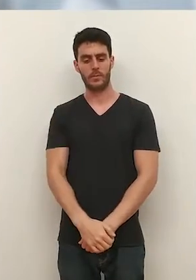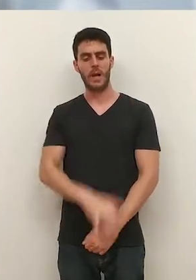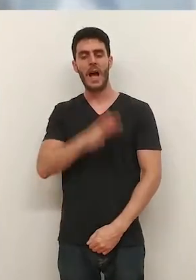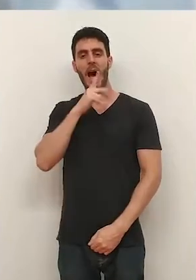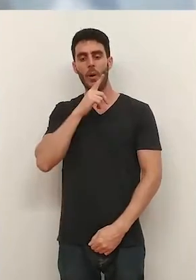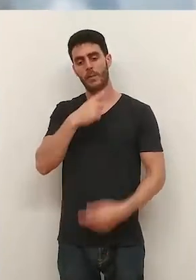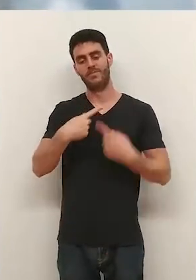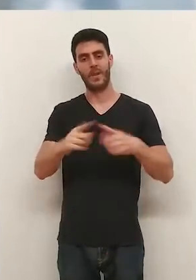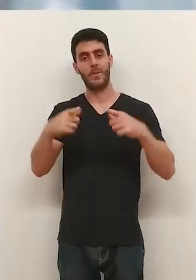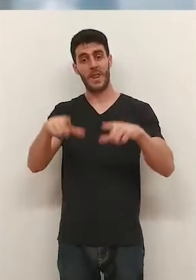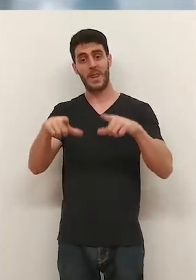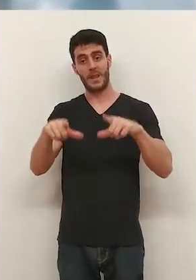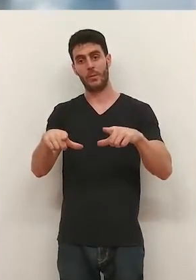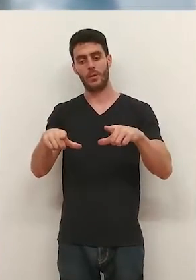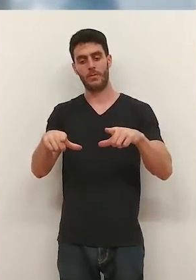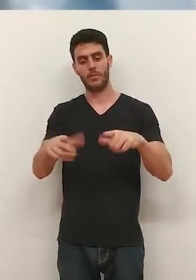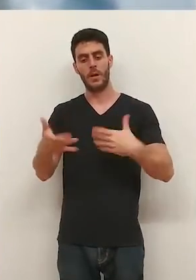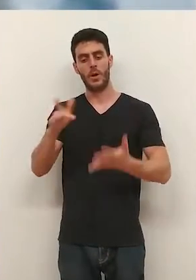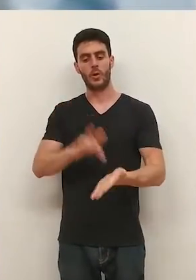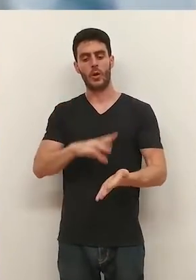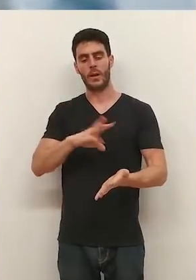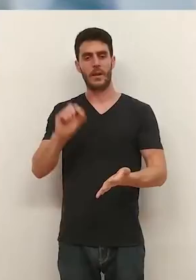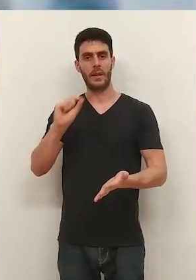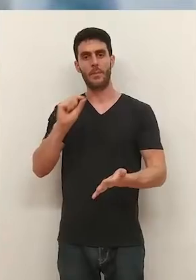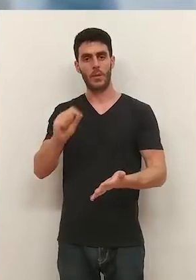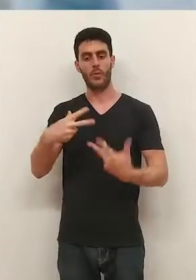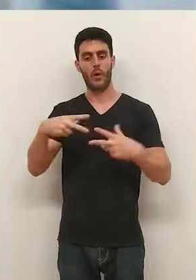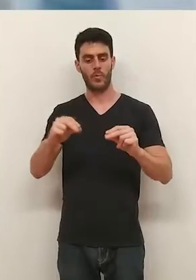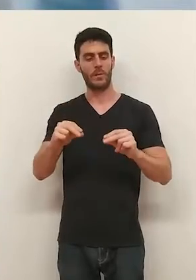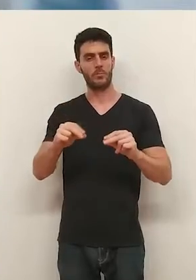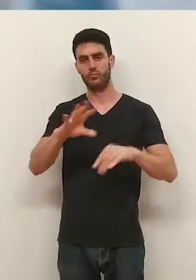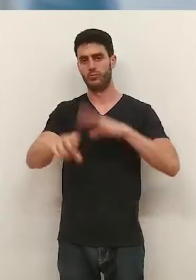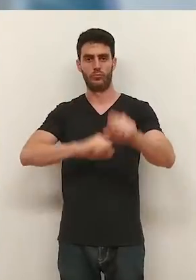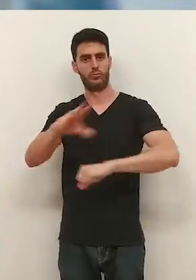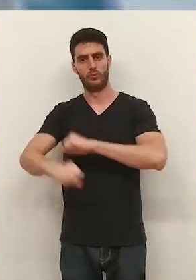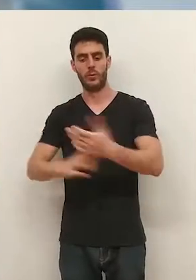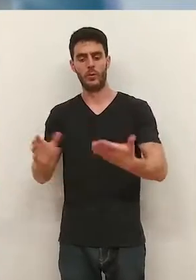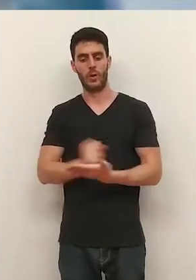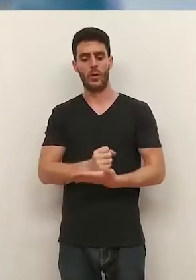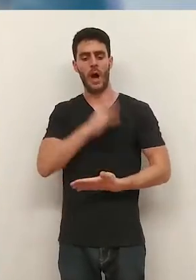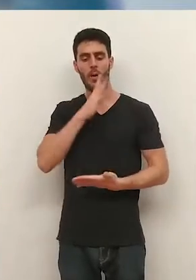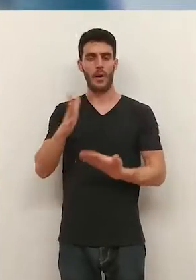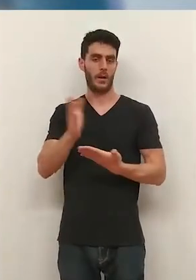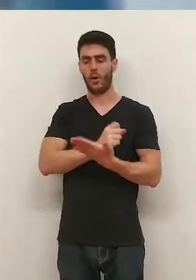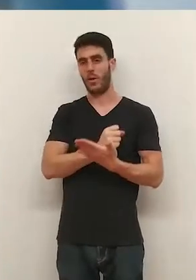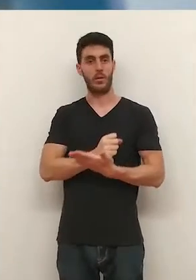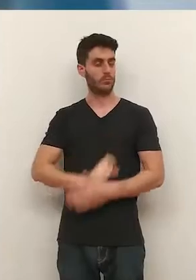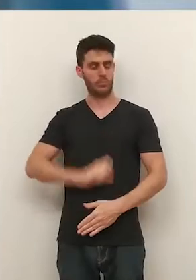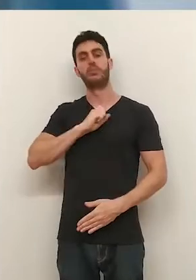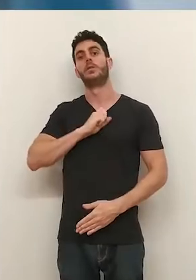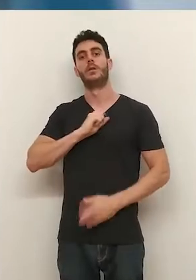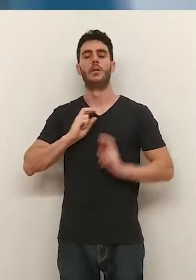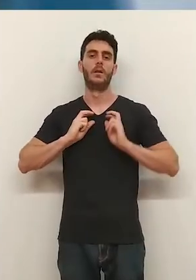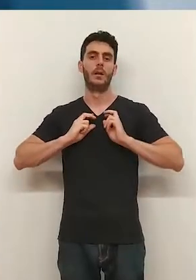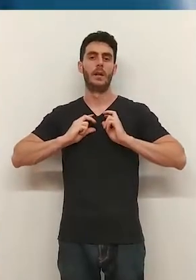grados. Otra historia es volver a las aulas, aunque bien mandados al acabar la media hora recogen sus cosas. Y ahora mismo están con todo el